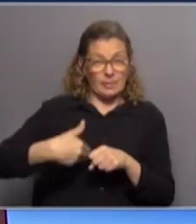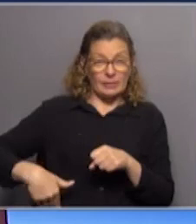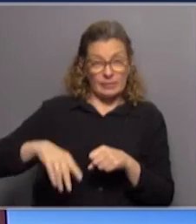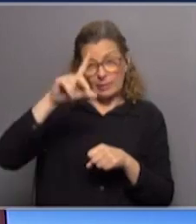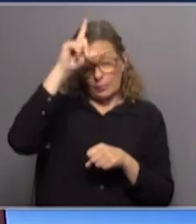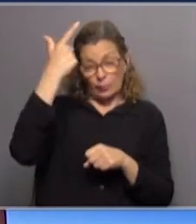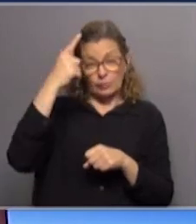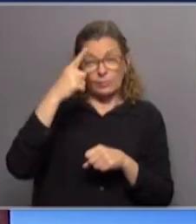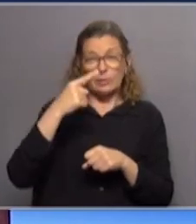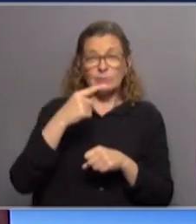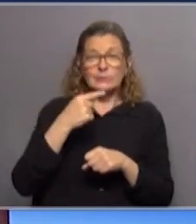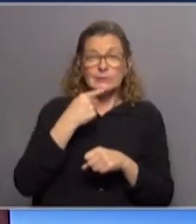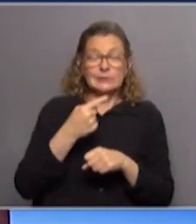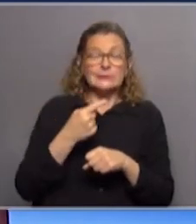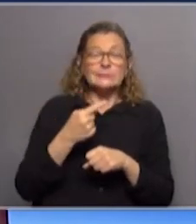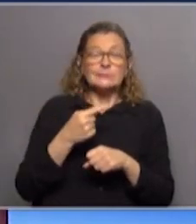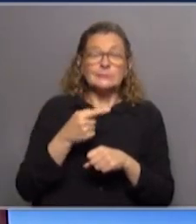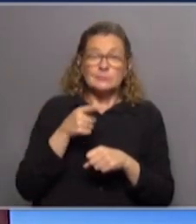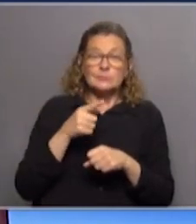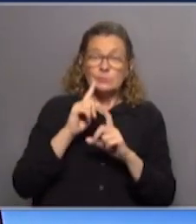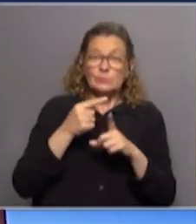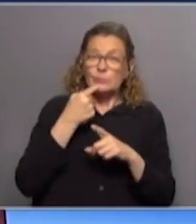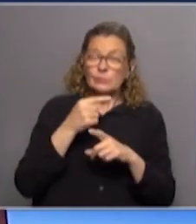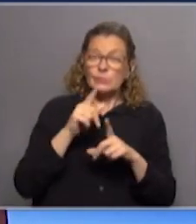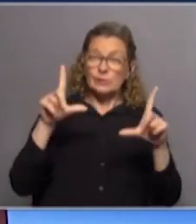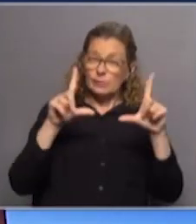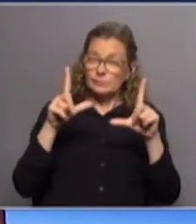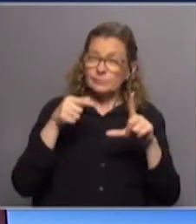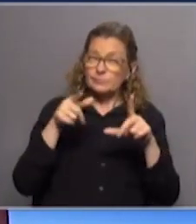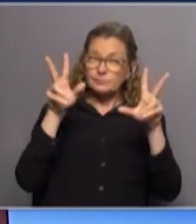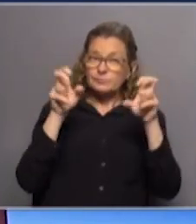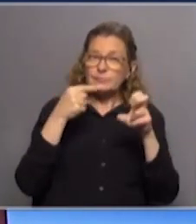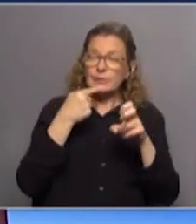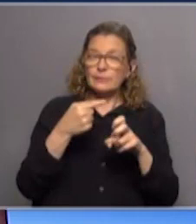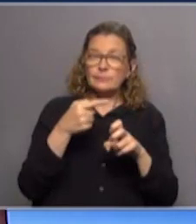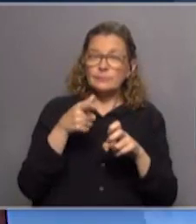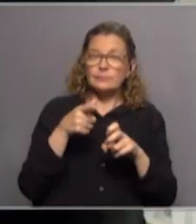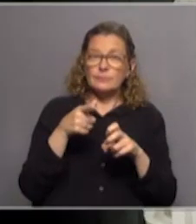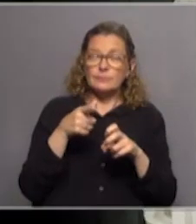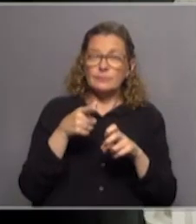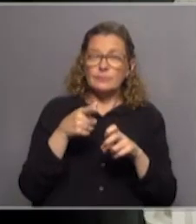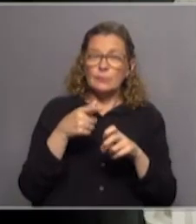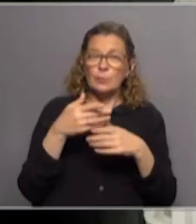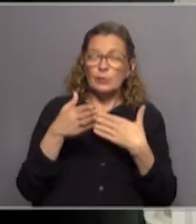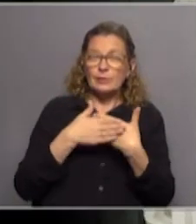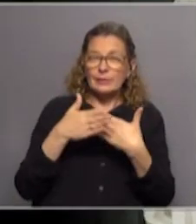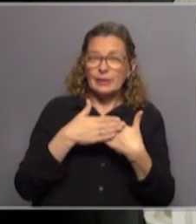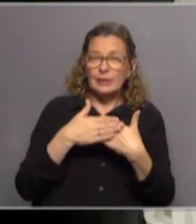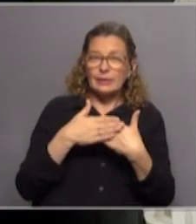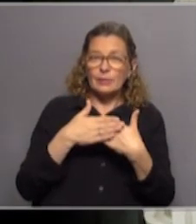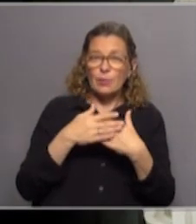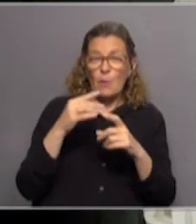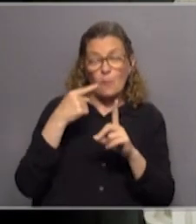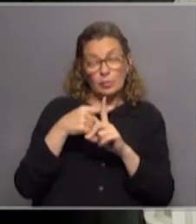República, la calle Pou, Luis la calle Pou, que él también salió a la prensa, se le consultó sobre este tema y dijo que había tenido una aproximación a priori